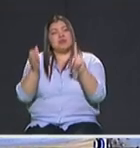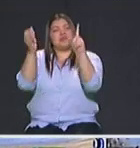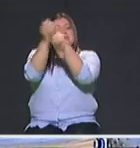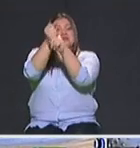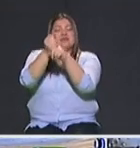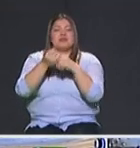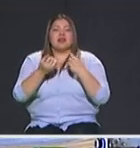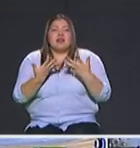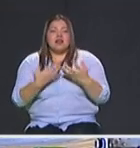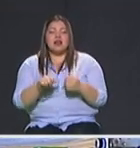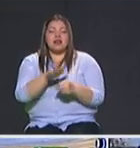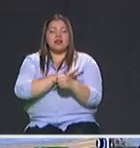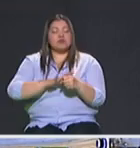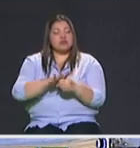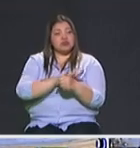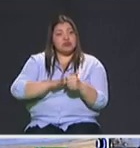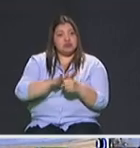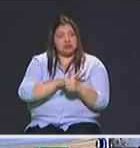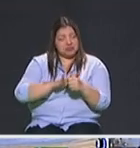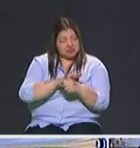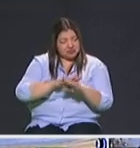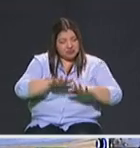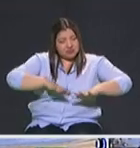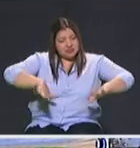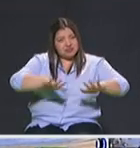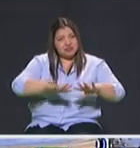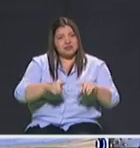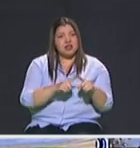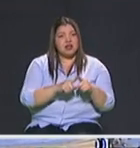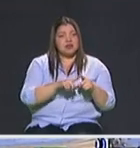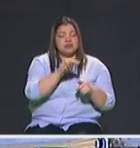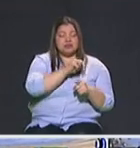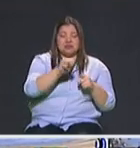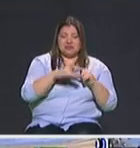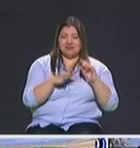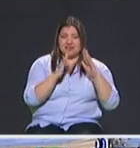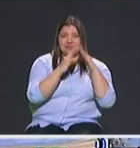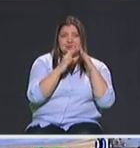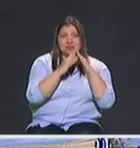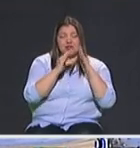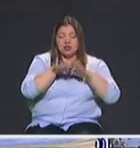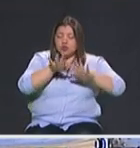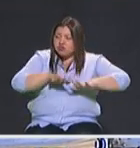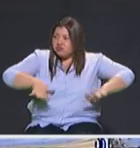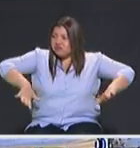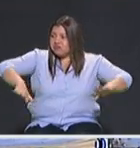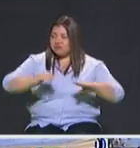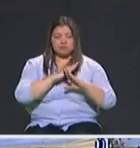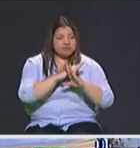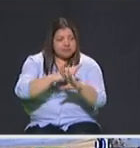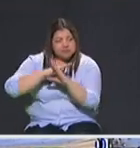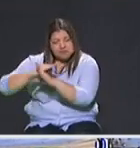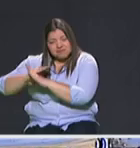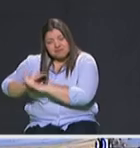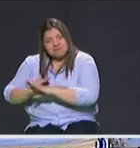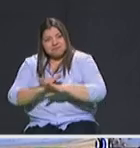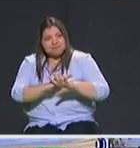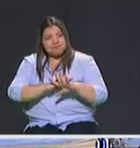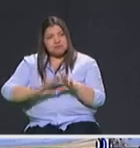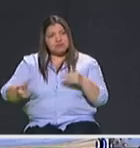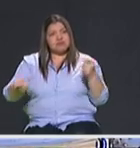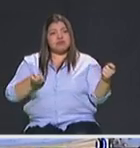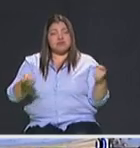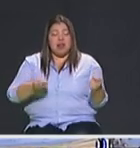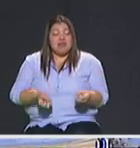en el territorio. Vamos a trabajar en el nivel de la casa que es el principal entorno protector y donde efectivamente hay que crear